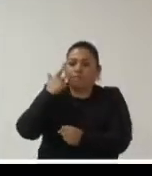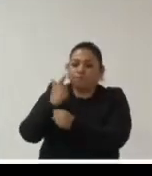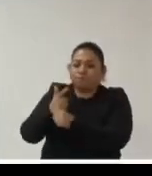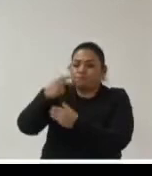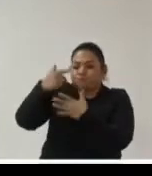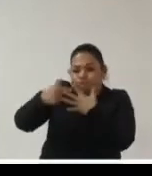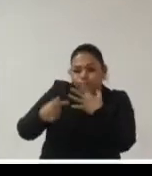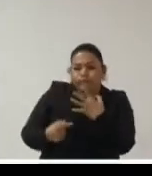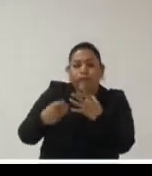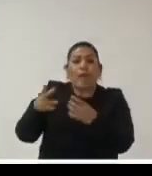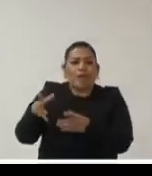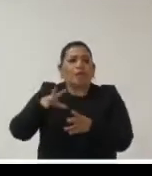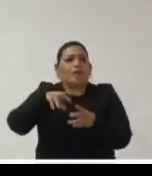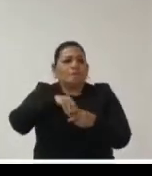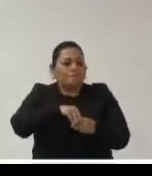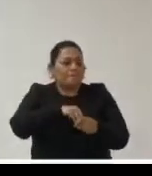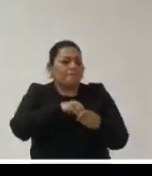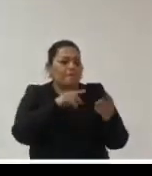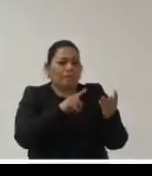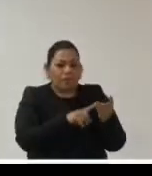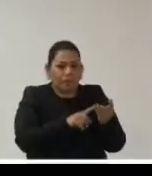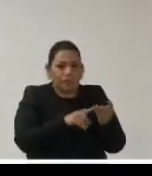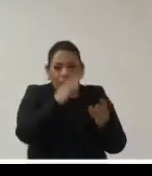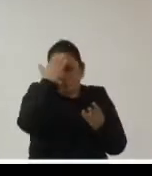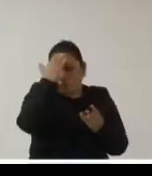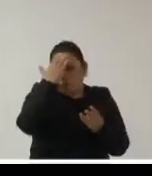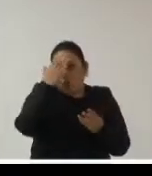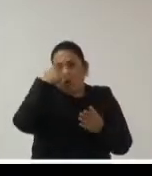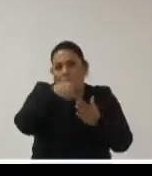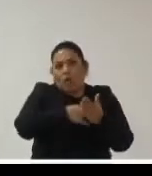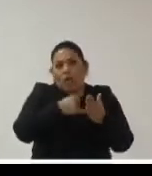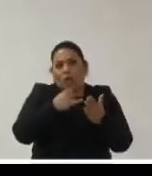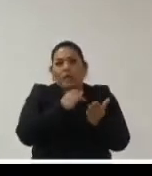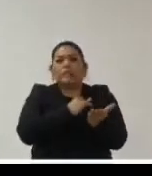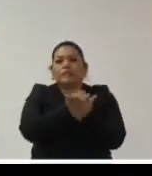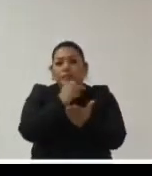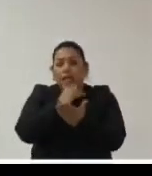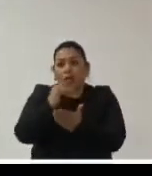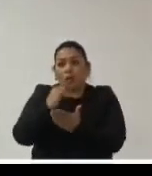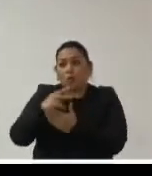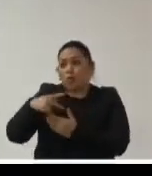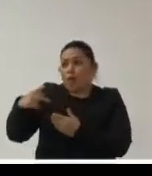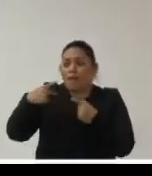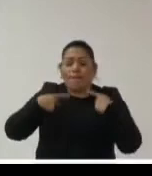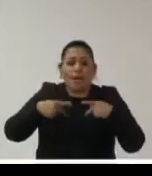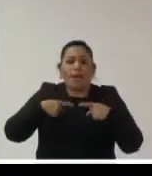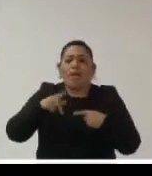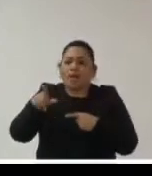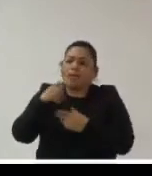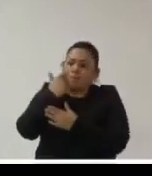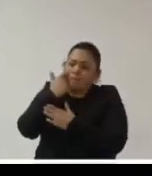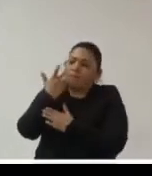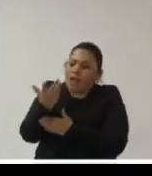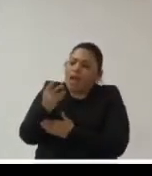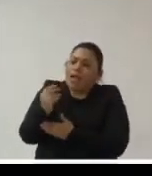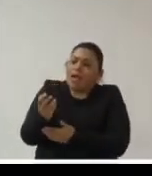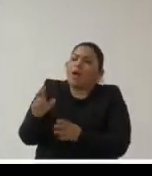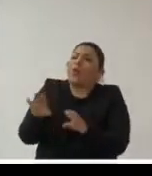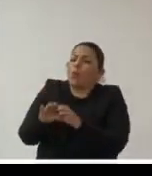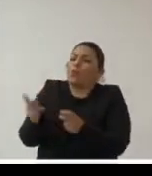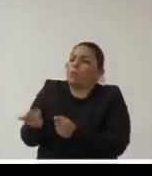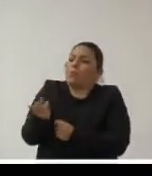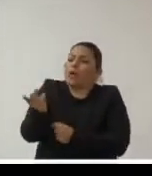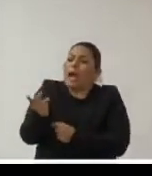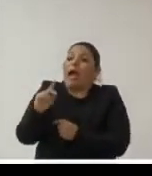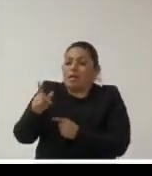que toman la institución y para acercar el conocimiento de los fundamentos de las decisiones de la ciudadanía para que las personas colaboren en las decisiones que hay que avanzar